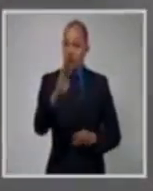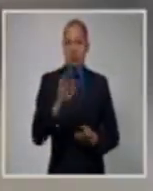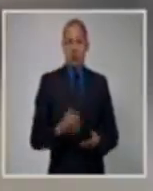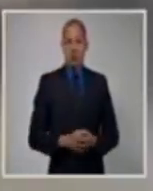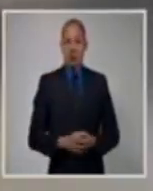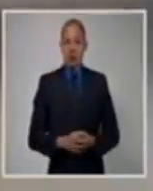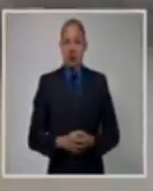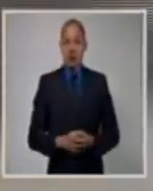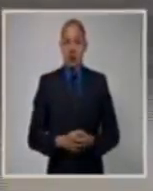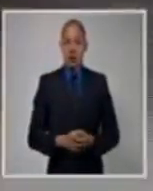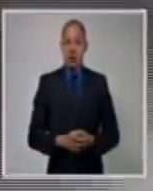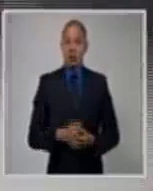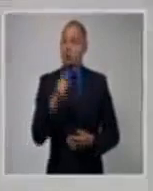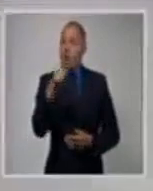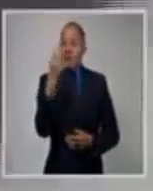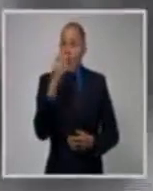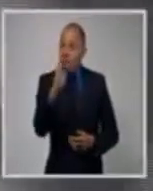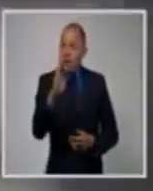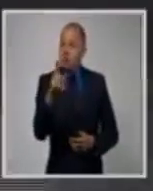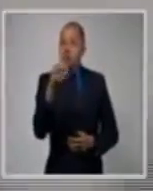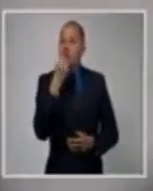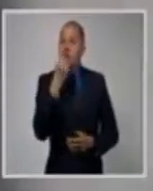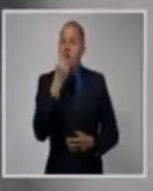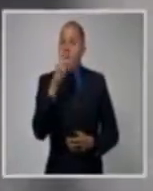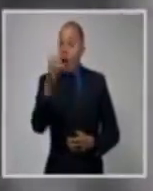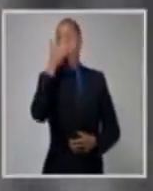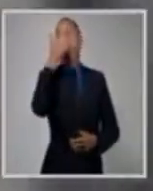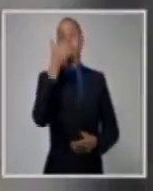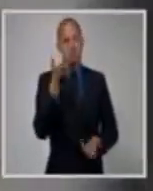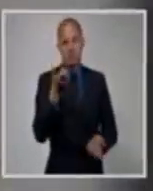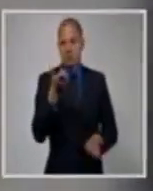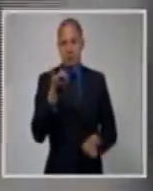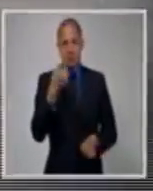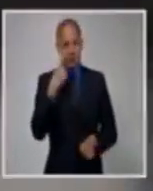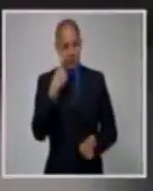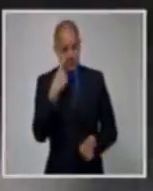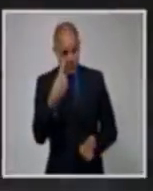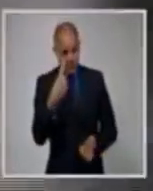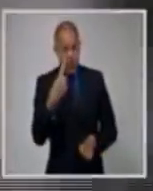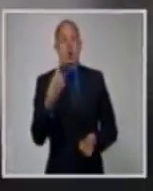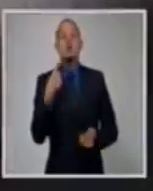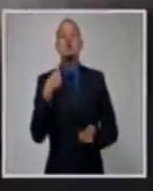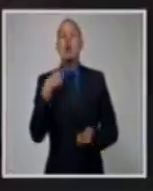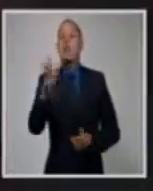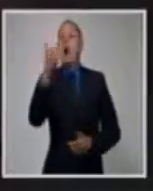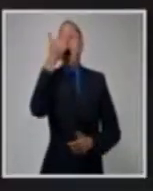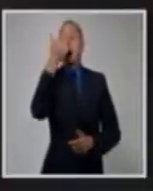acuerdo en estarlo firmando. Pero un hecho es quitarte un celular. Bueno, sí, vamos a reiterar eso.